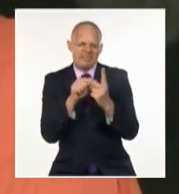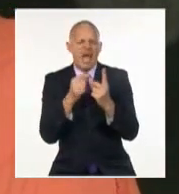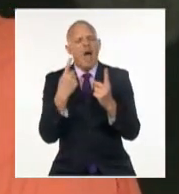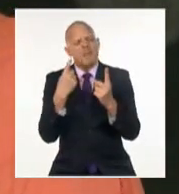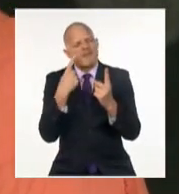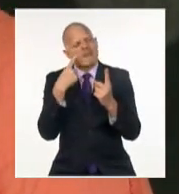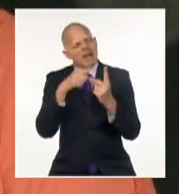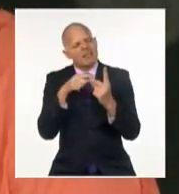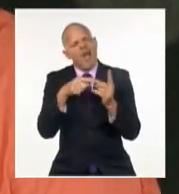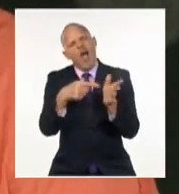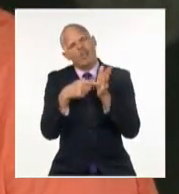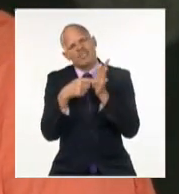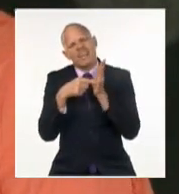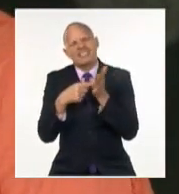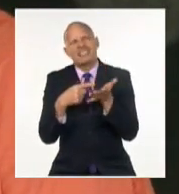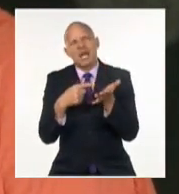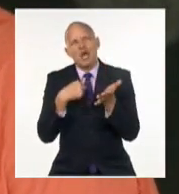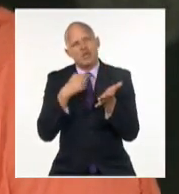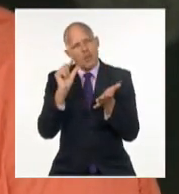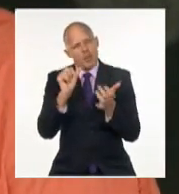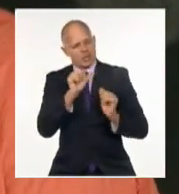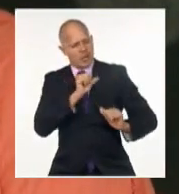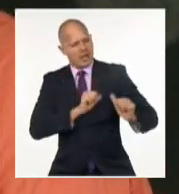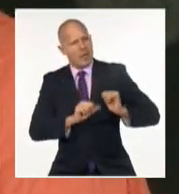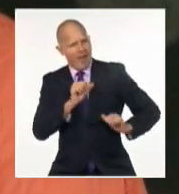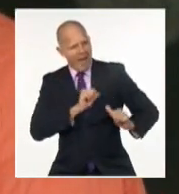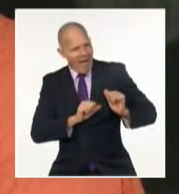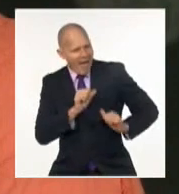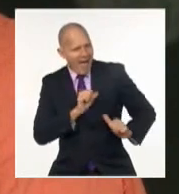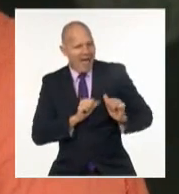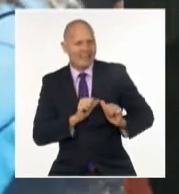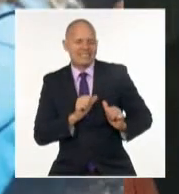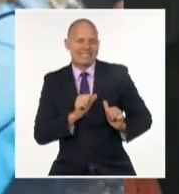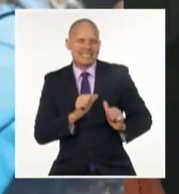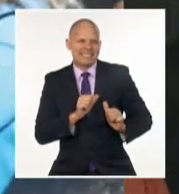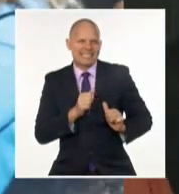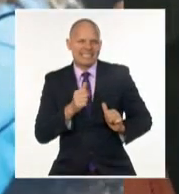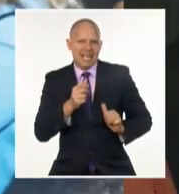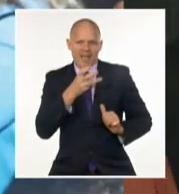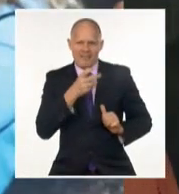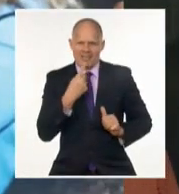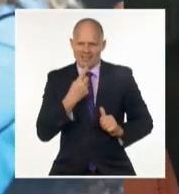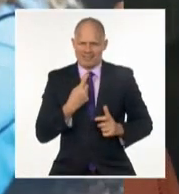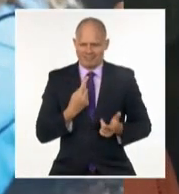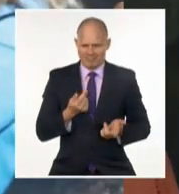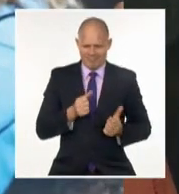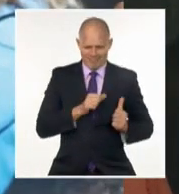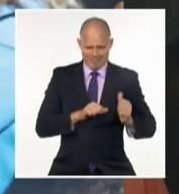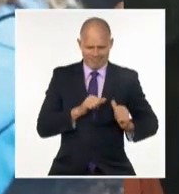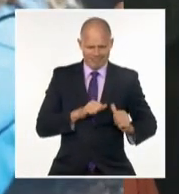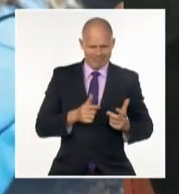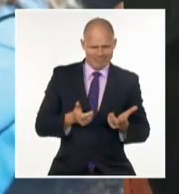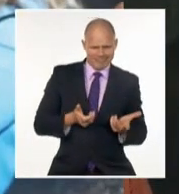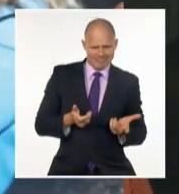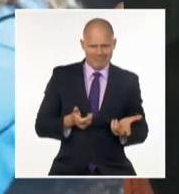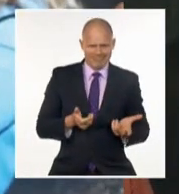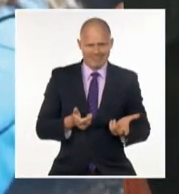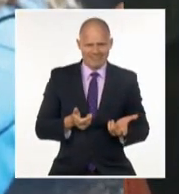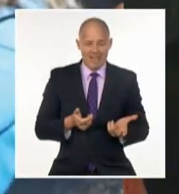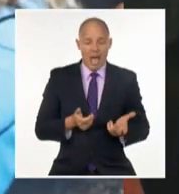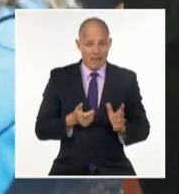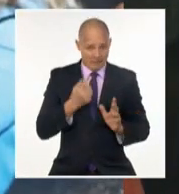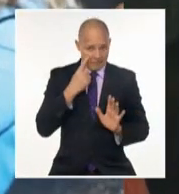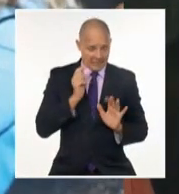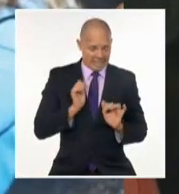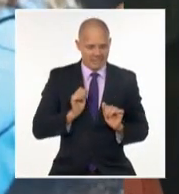pero mal correspondida. Y lo he expresado. Y Fidel, tremendo, muy pícaro, recuerdo que me dijo, ahora escribes una carta